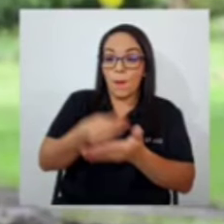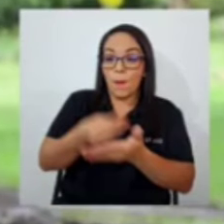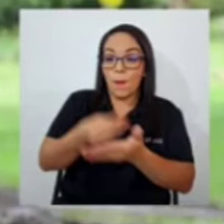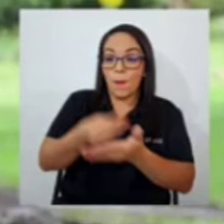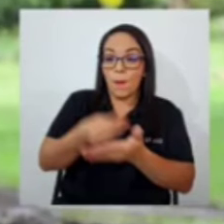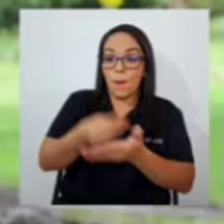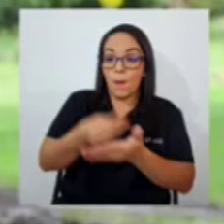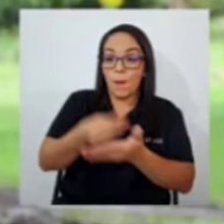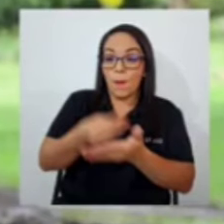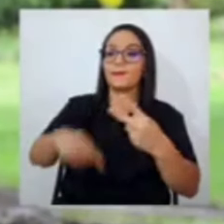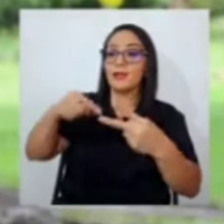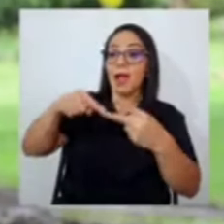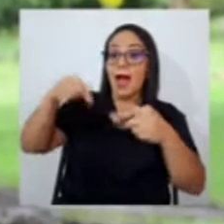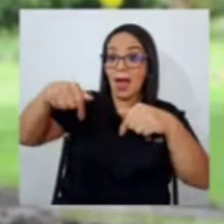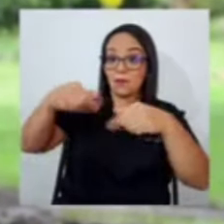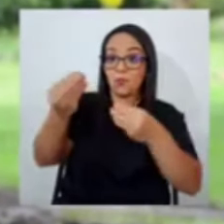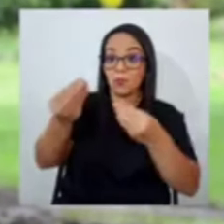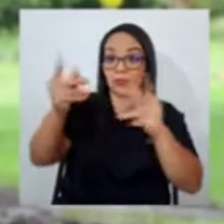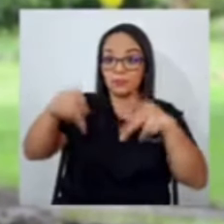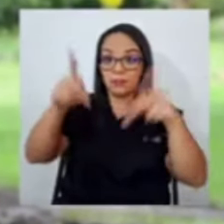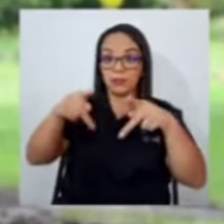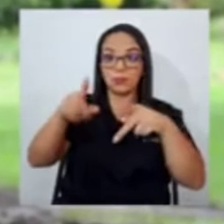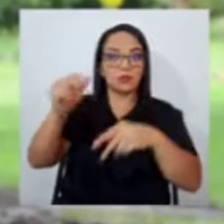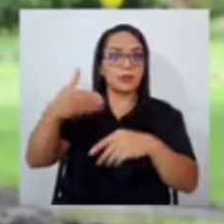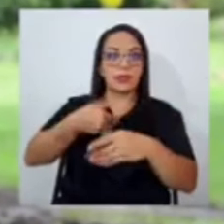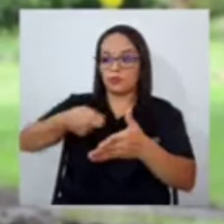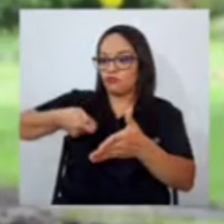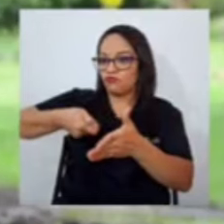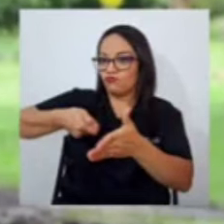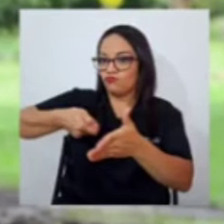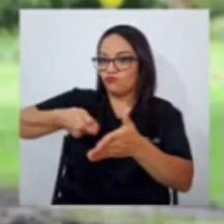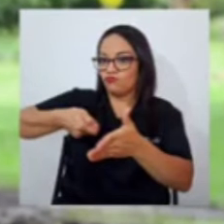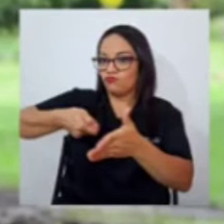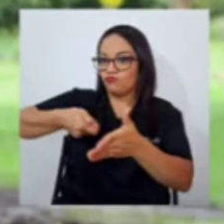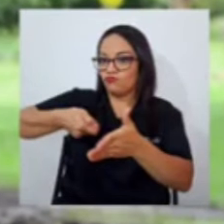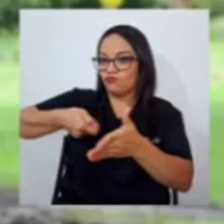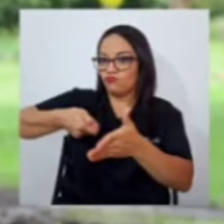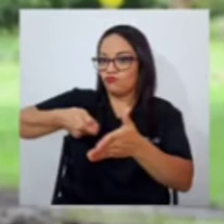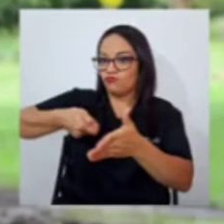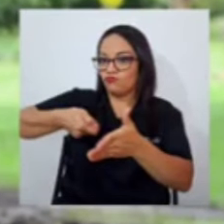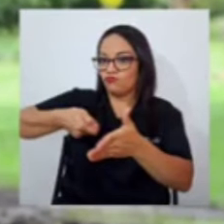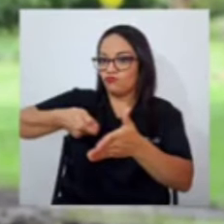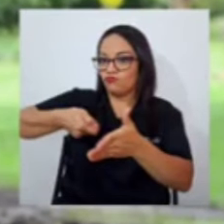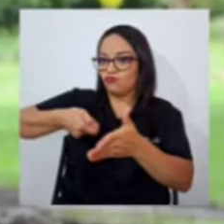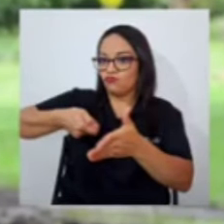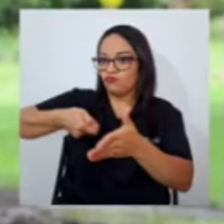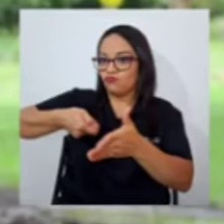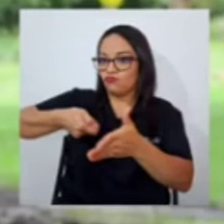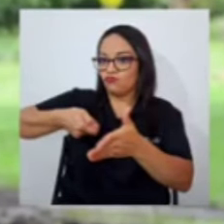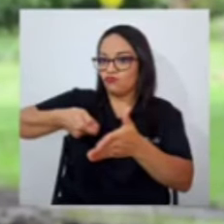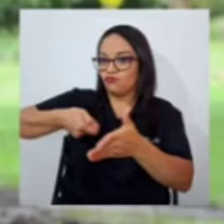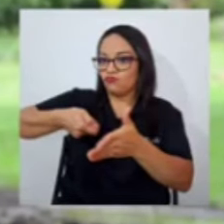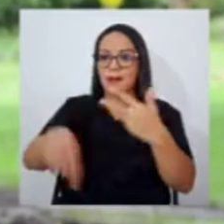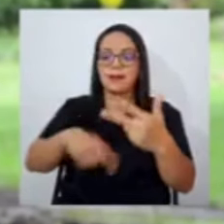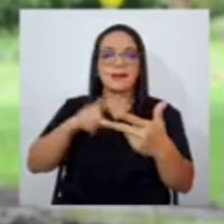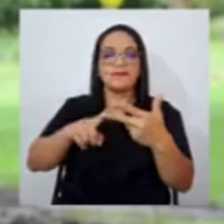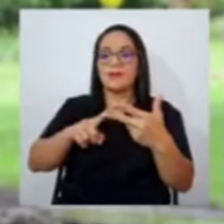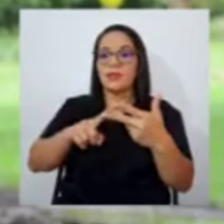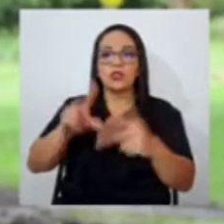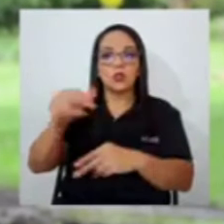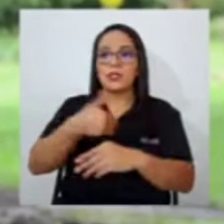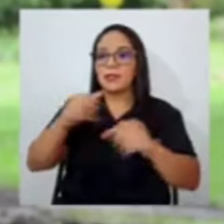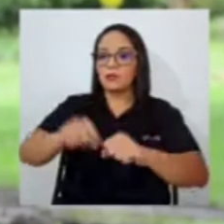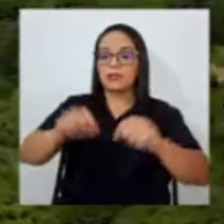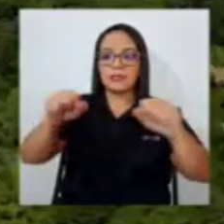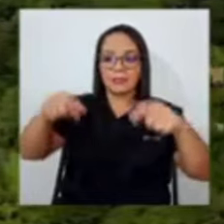muchas personas no tenemos donde cargar el celular, no tenemos luz, tampoco podemos tener un sistema de